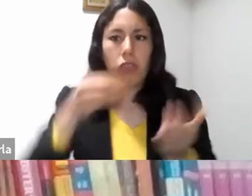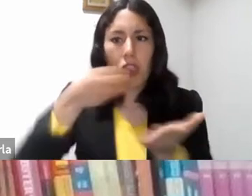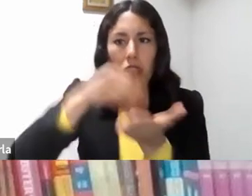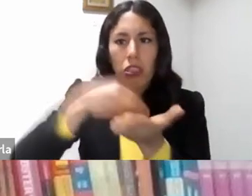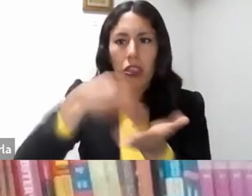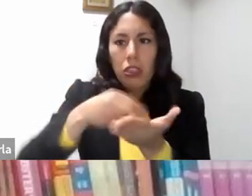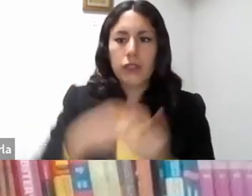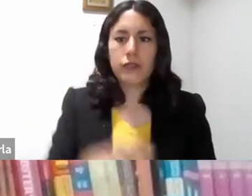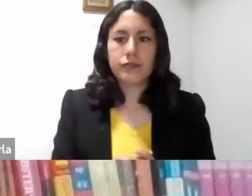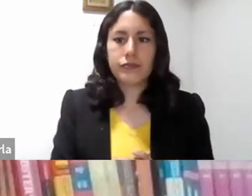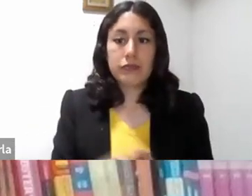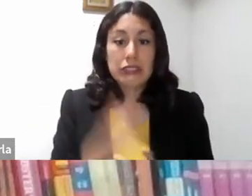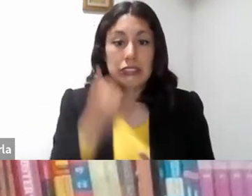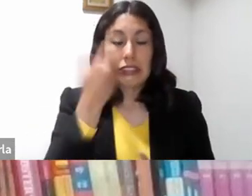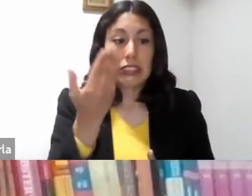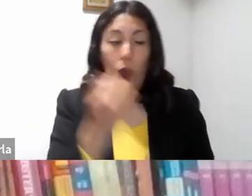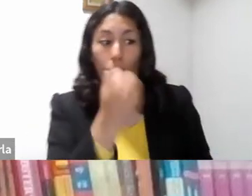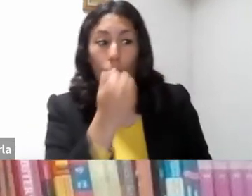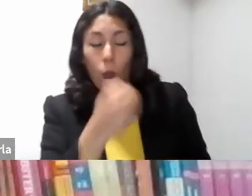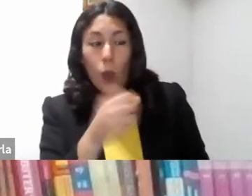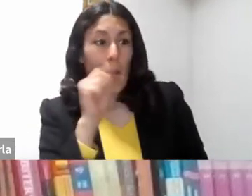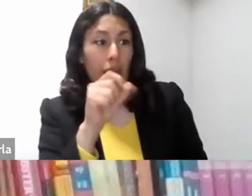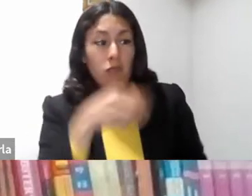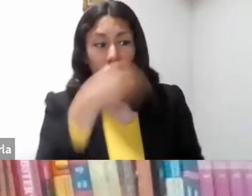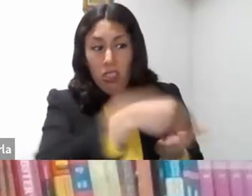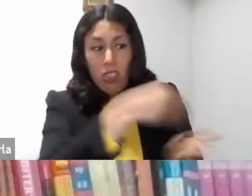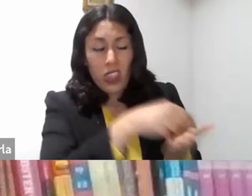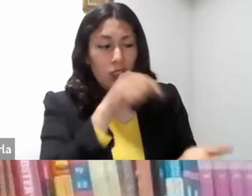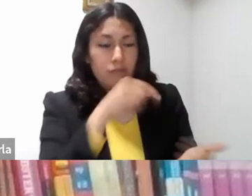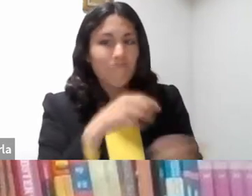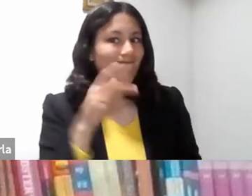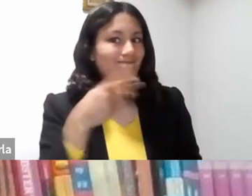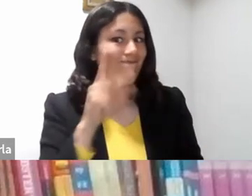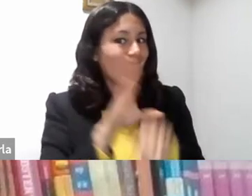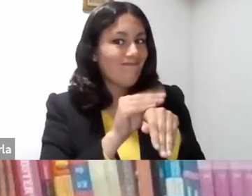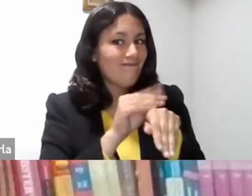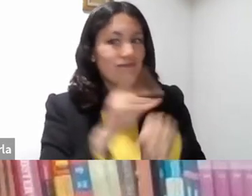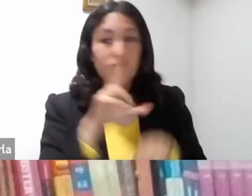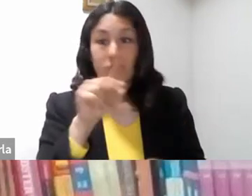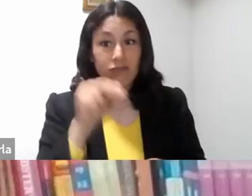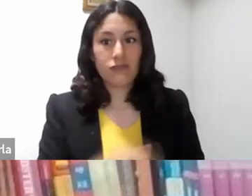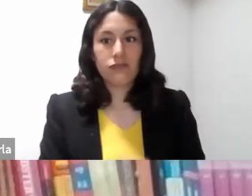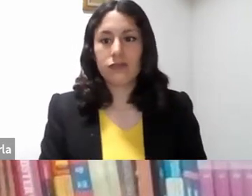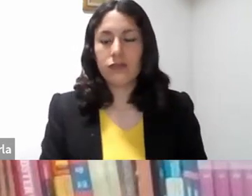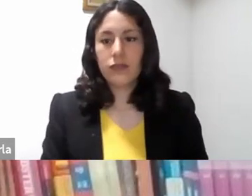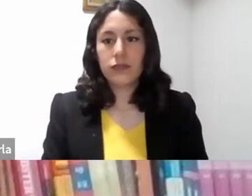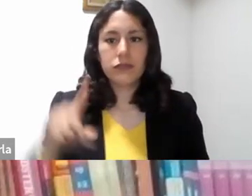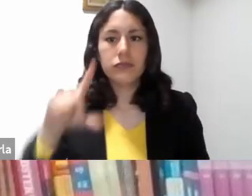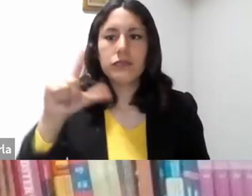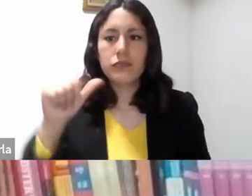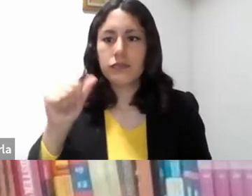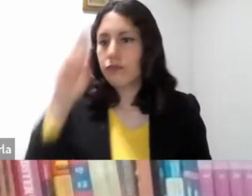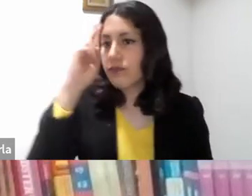hartarse con las bellotas que comían los cerdos, pero no lo dejaban que se las comiera. Se puso entonces a reflexionar